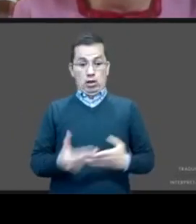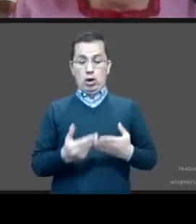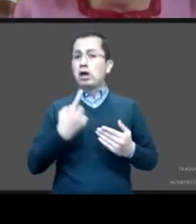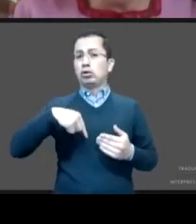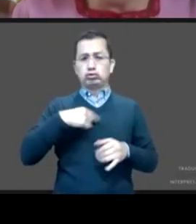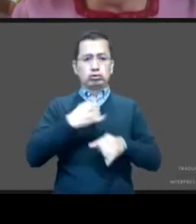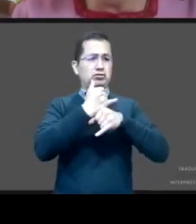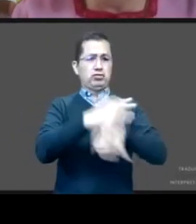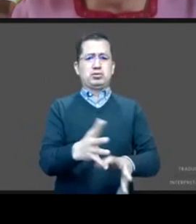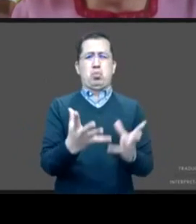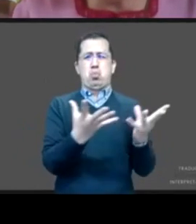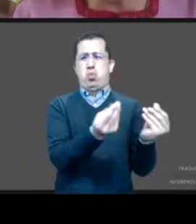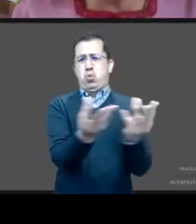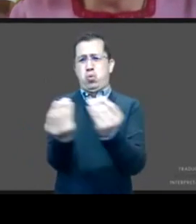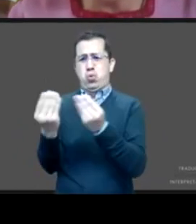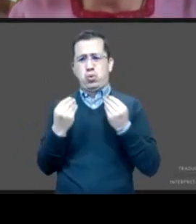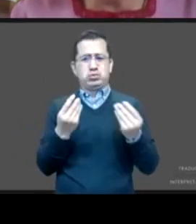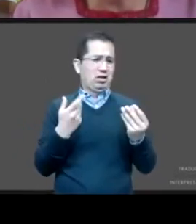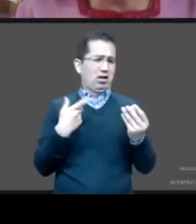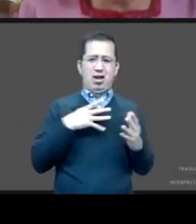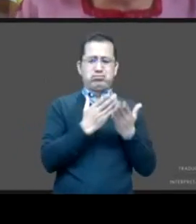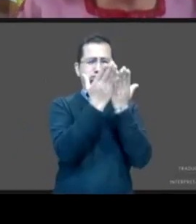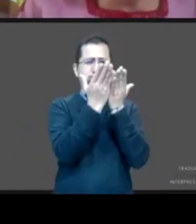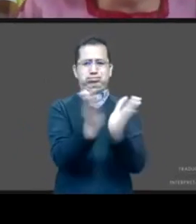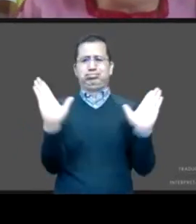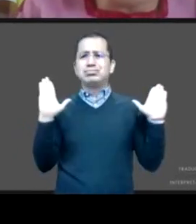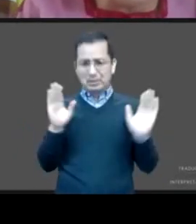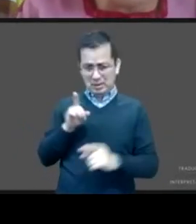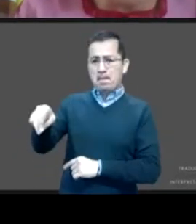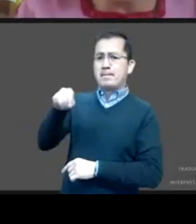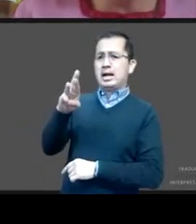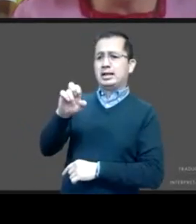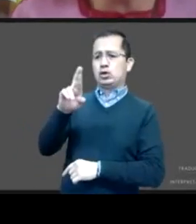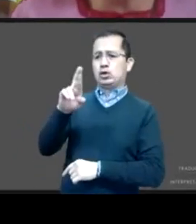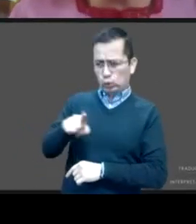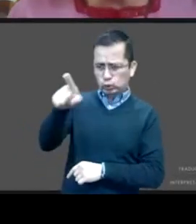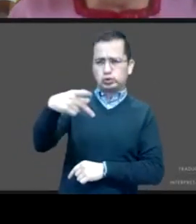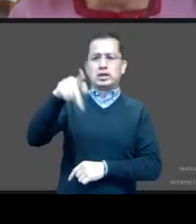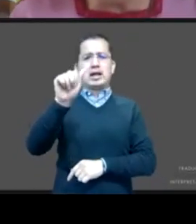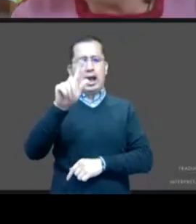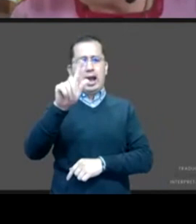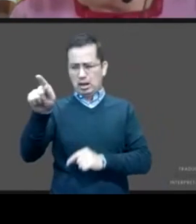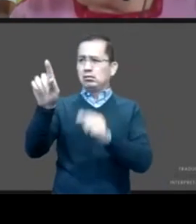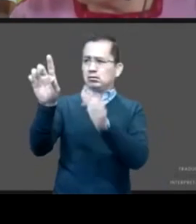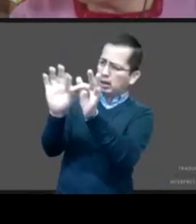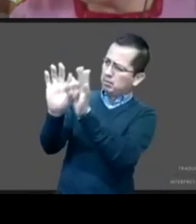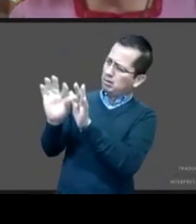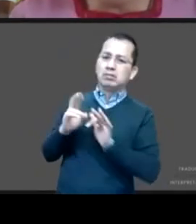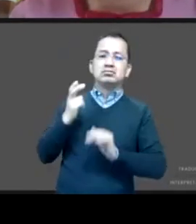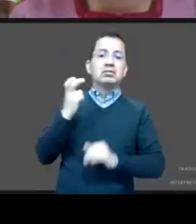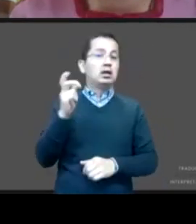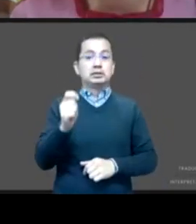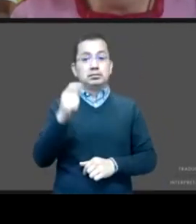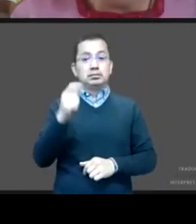Como hemos visto, como nos lo han mostrado Maricruz, como nos lo ha mostrado Carla, la información sobre la